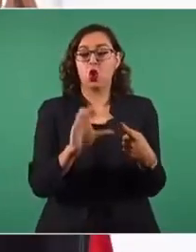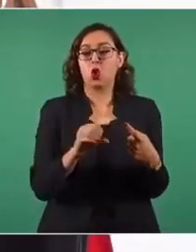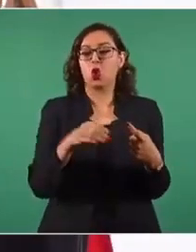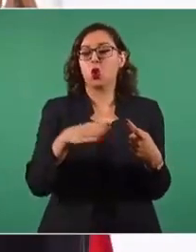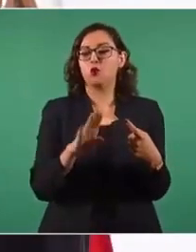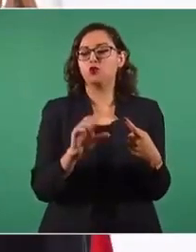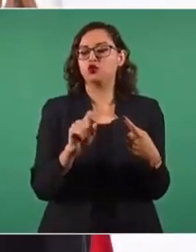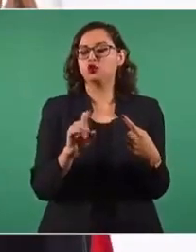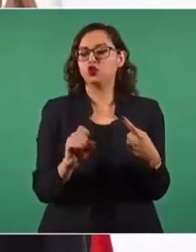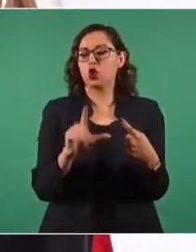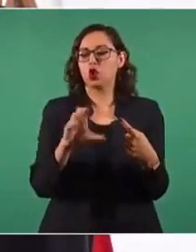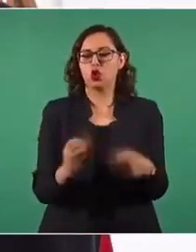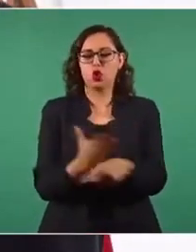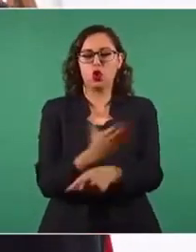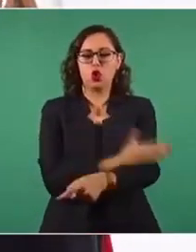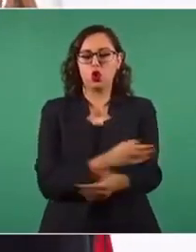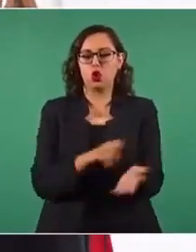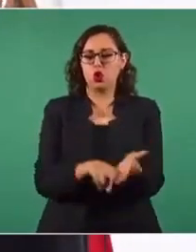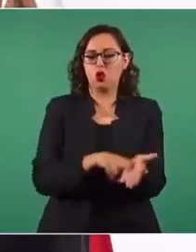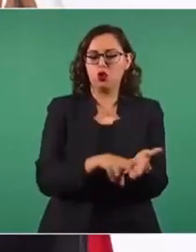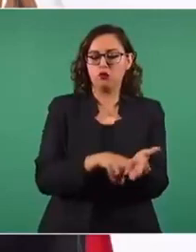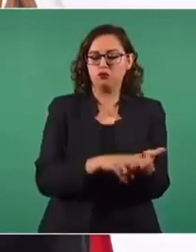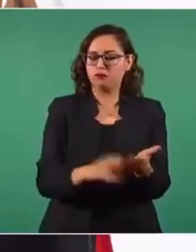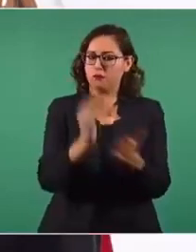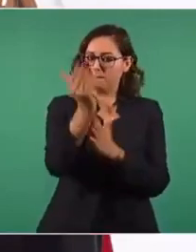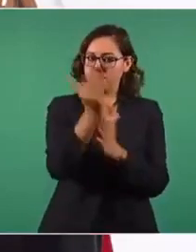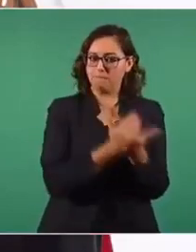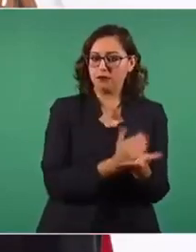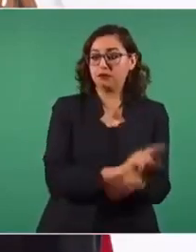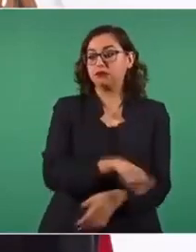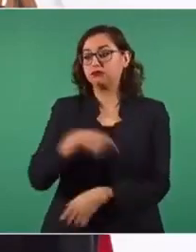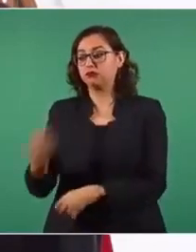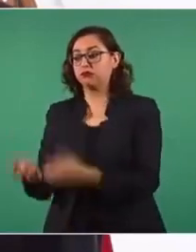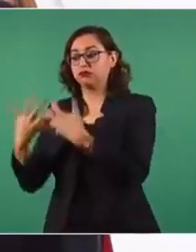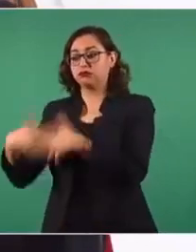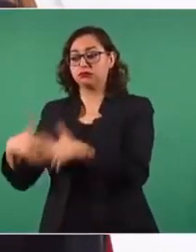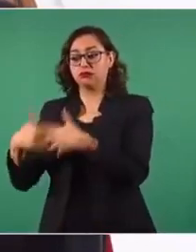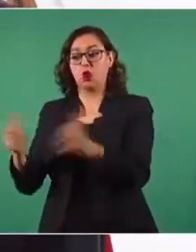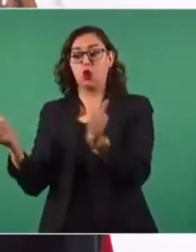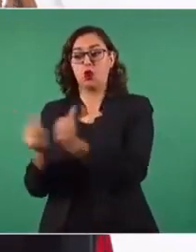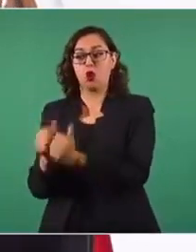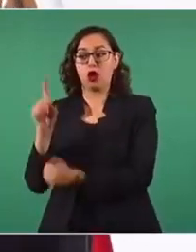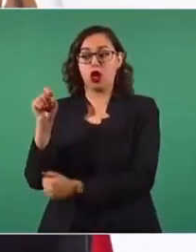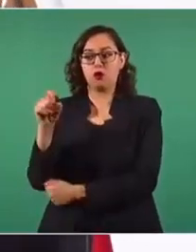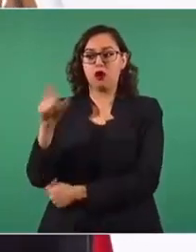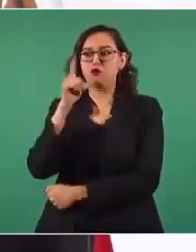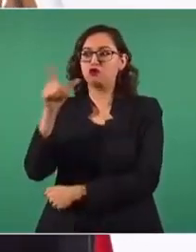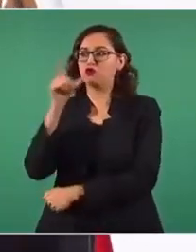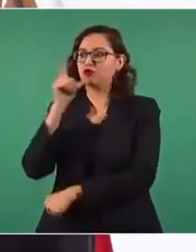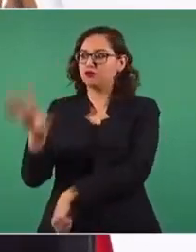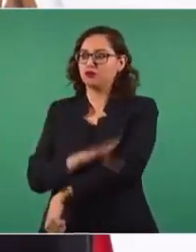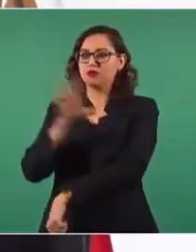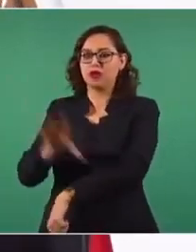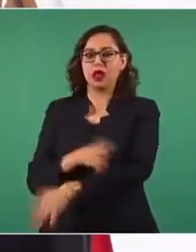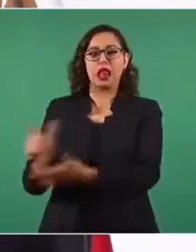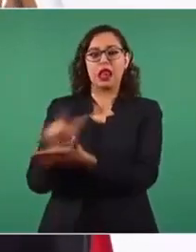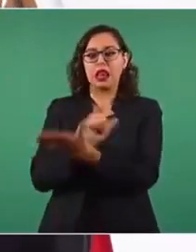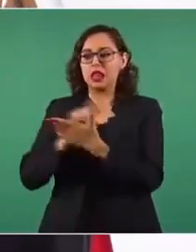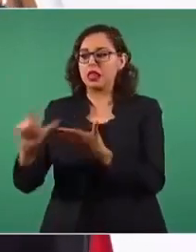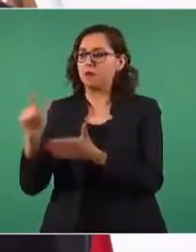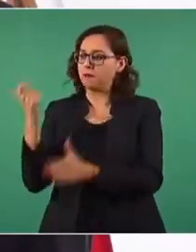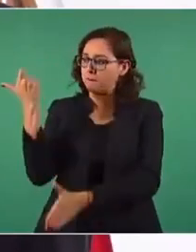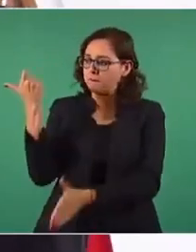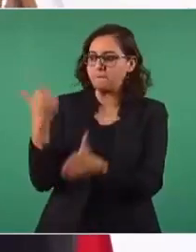La energía que se produce con agua es limpia y barata, de ahí que hayamos decidido cambiar